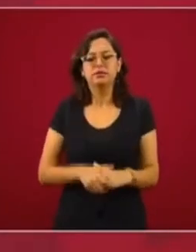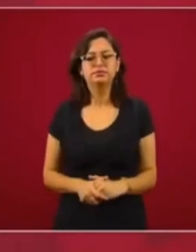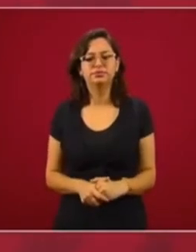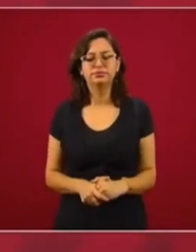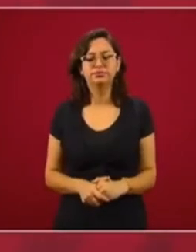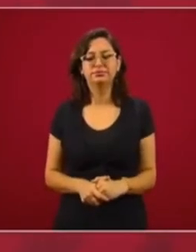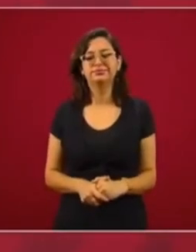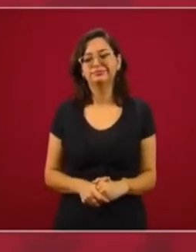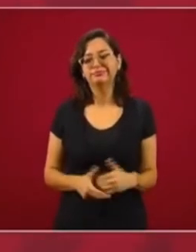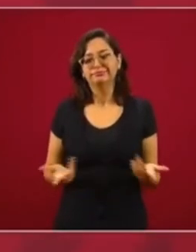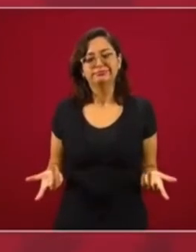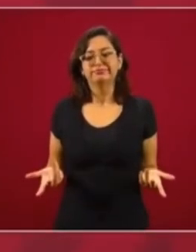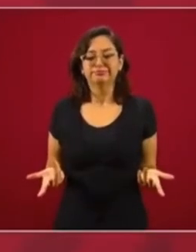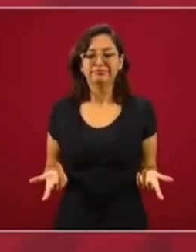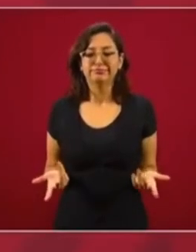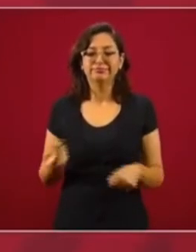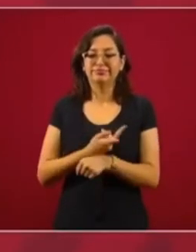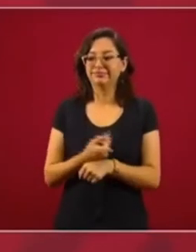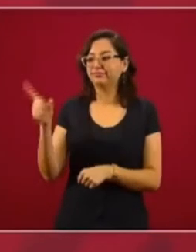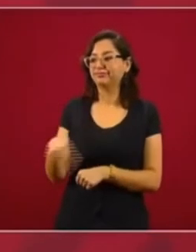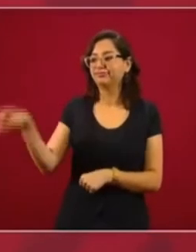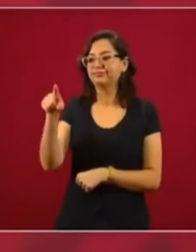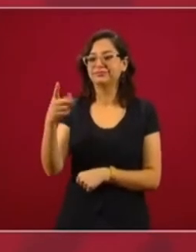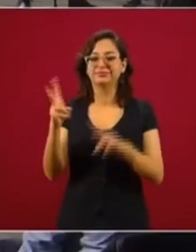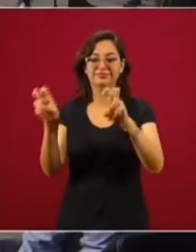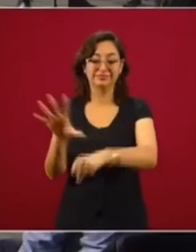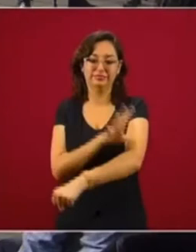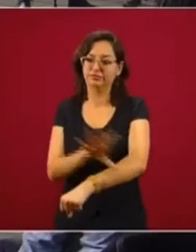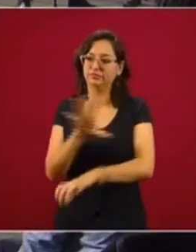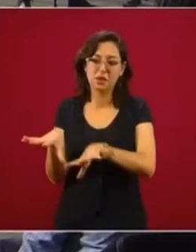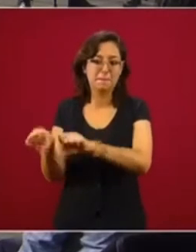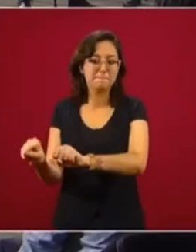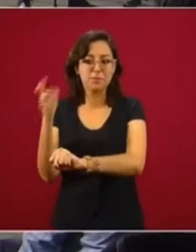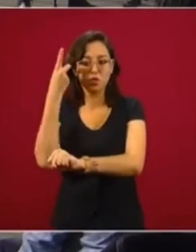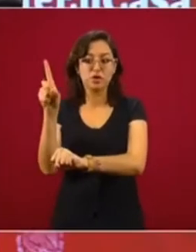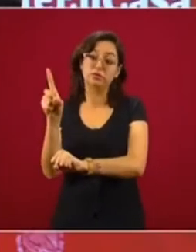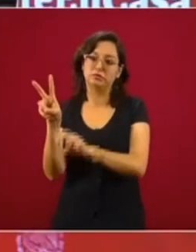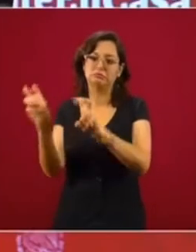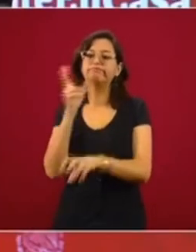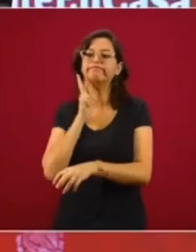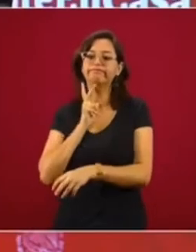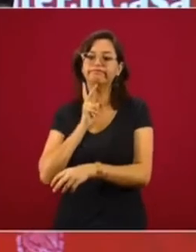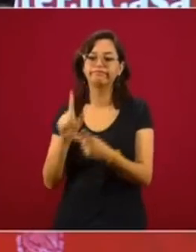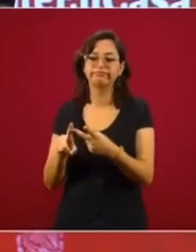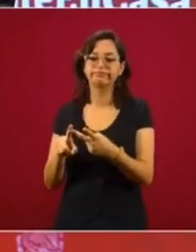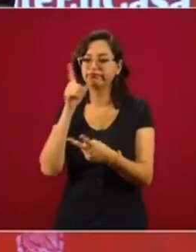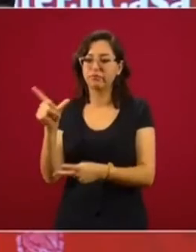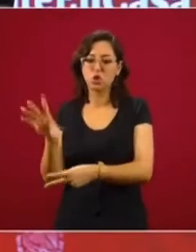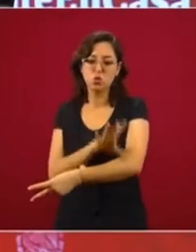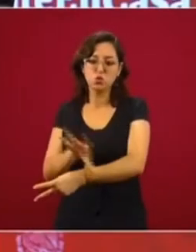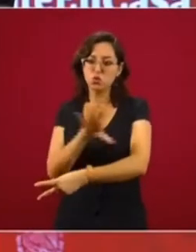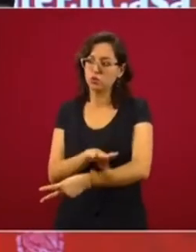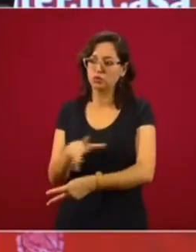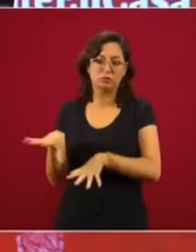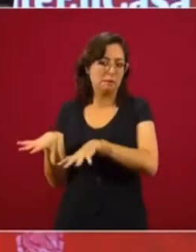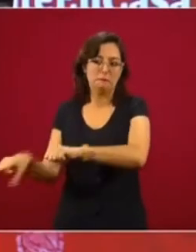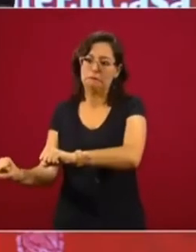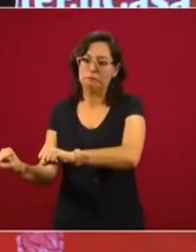Pues se habían apoderado del sector energético, en particular de la industria petrolera y de la industria eléctrica,